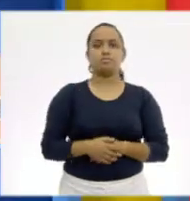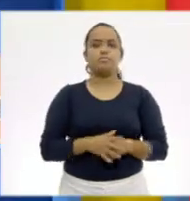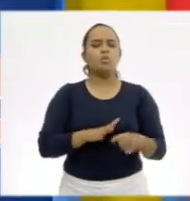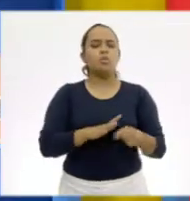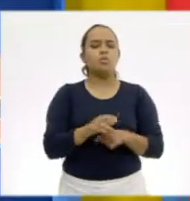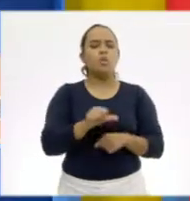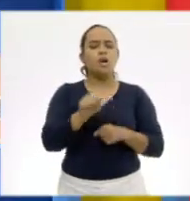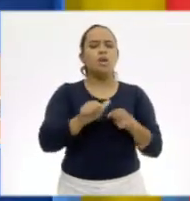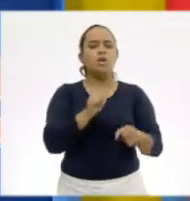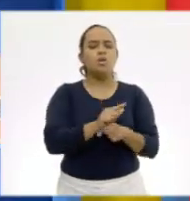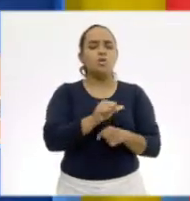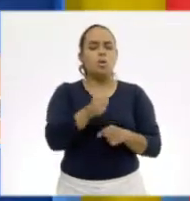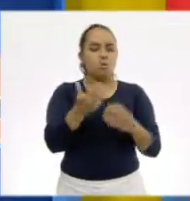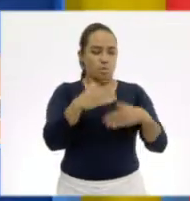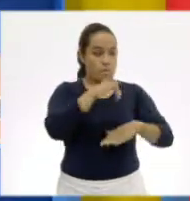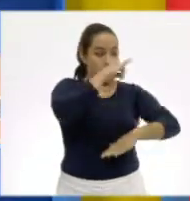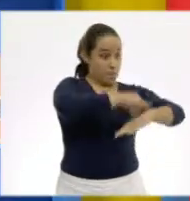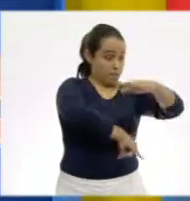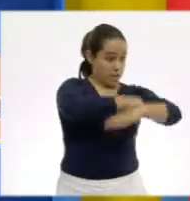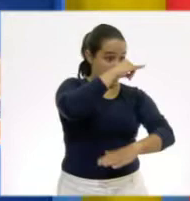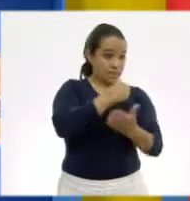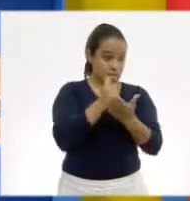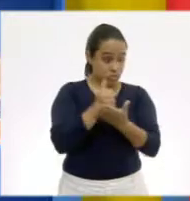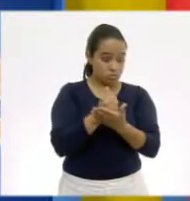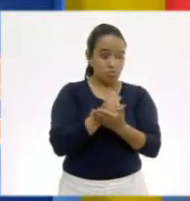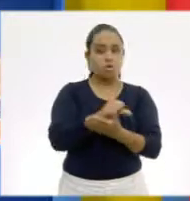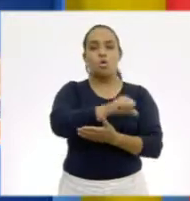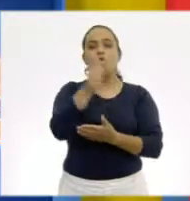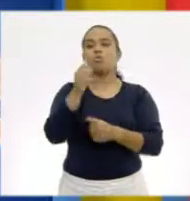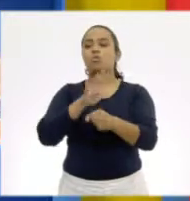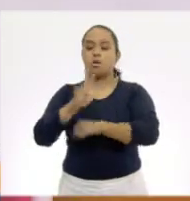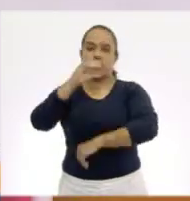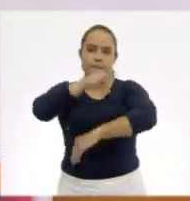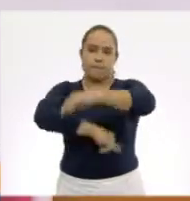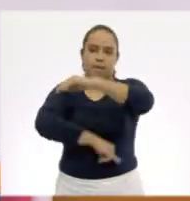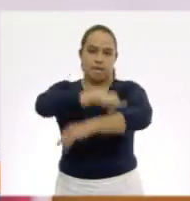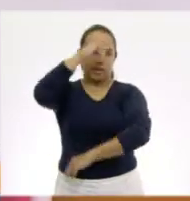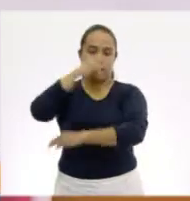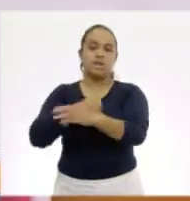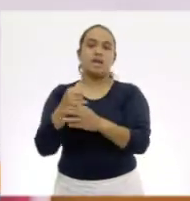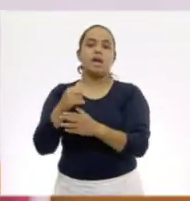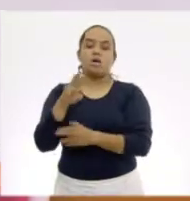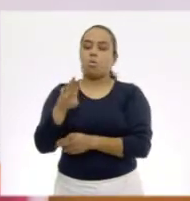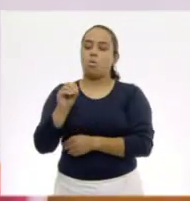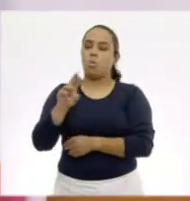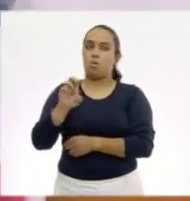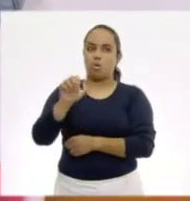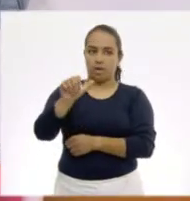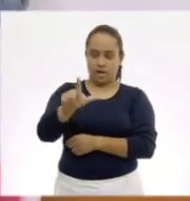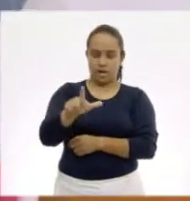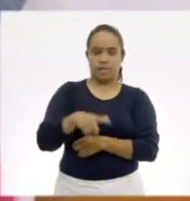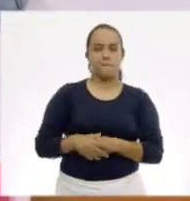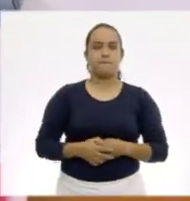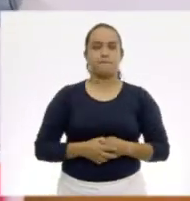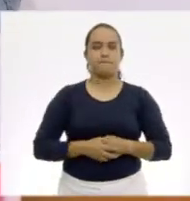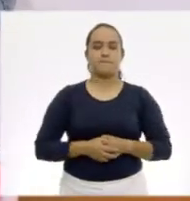animal sigue en pesos después de la ballena azul? La ballena boreal. Ballena boreal.